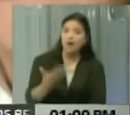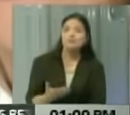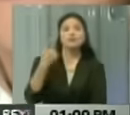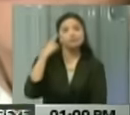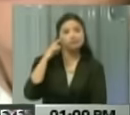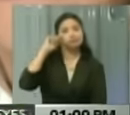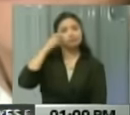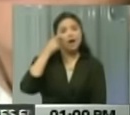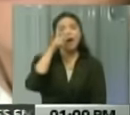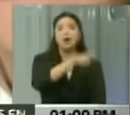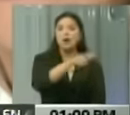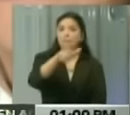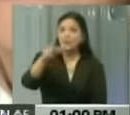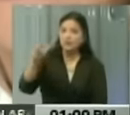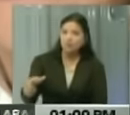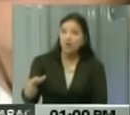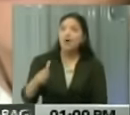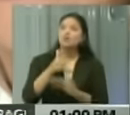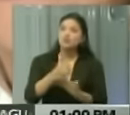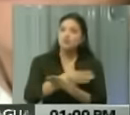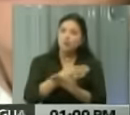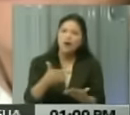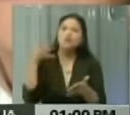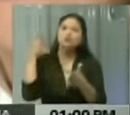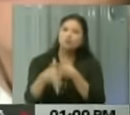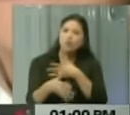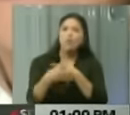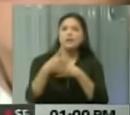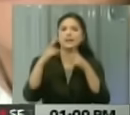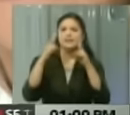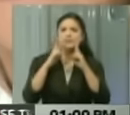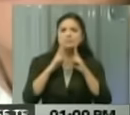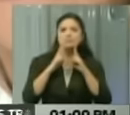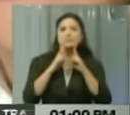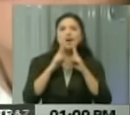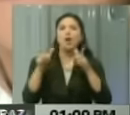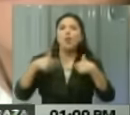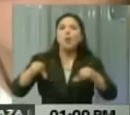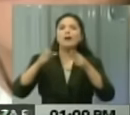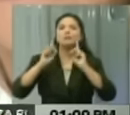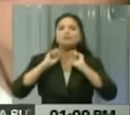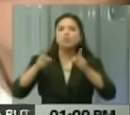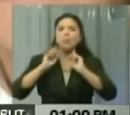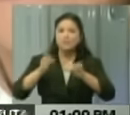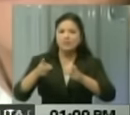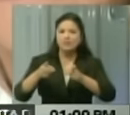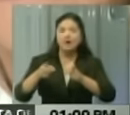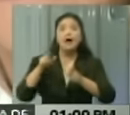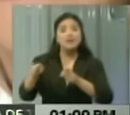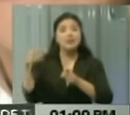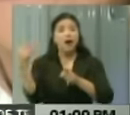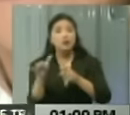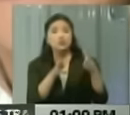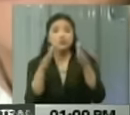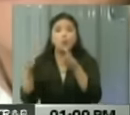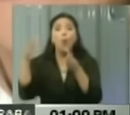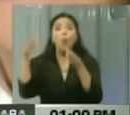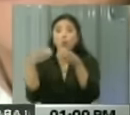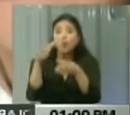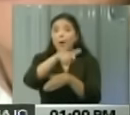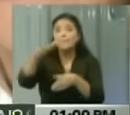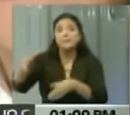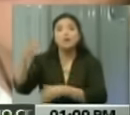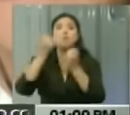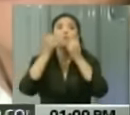reflexión, la ciudadanía, a contribuir para lo que es el despeje de la tronca al día, puesto que se encuentran allí un grupo de personas que